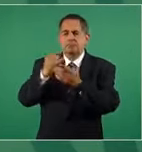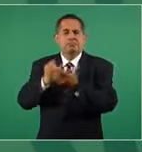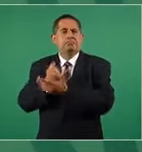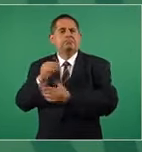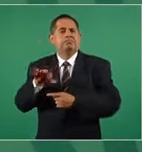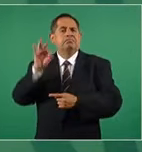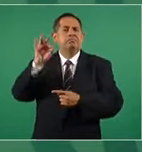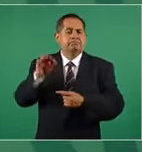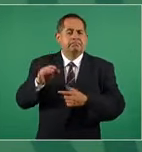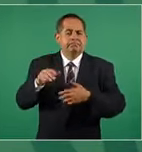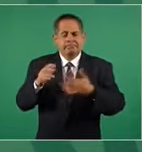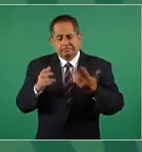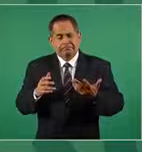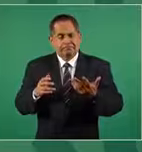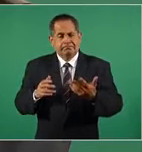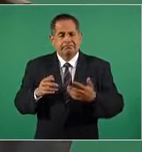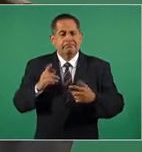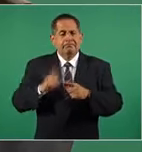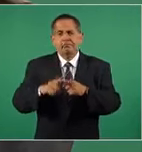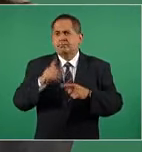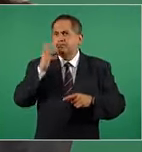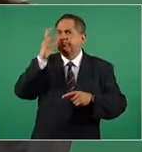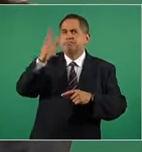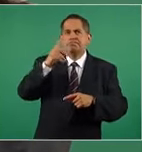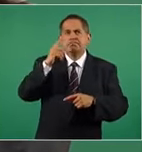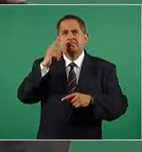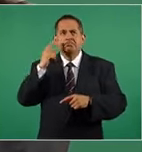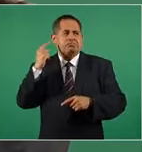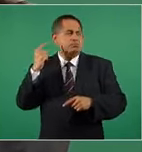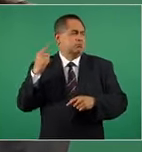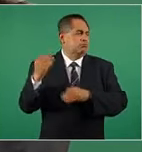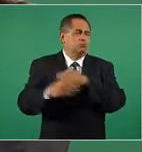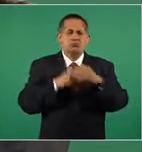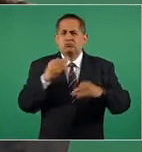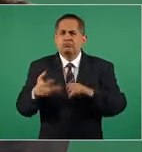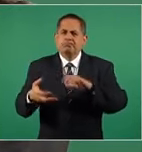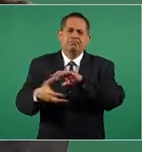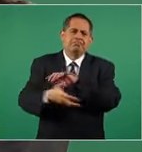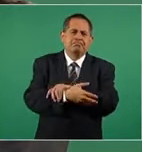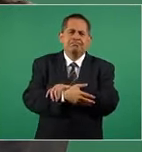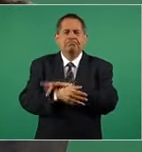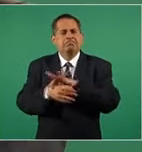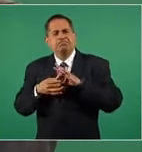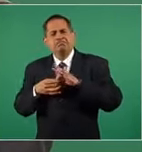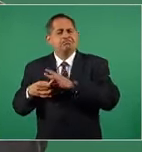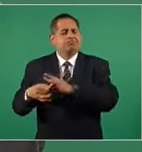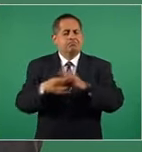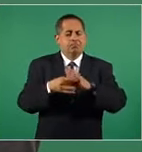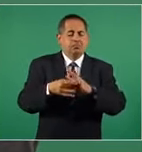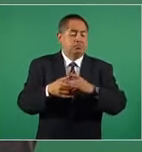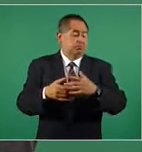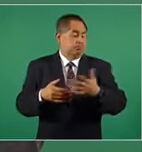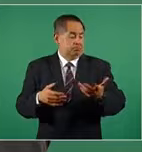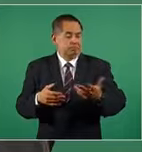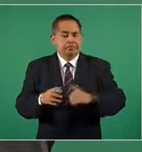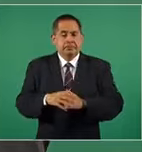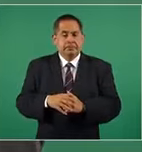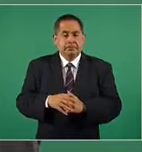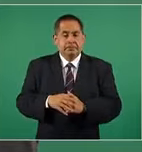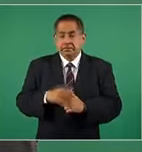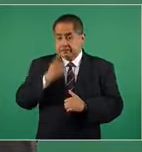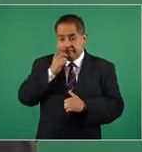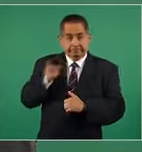búsqueda de la fraternidad universal y que a veces se caminaba